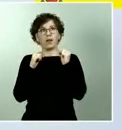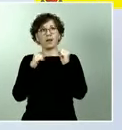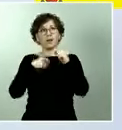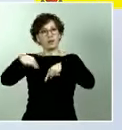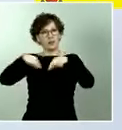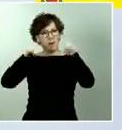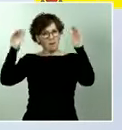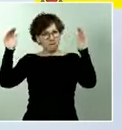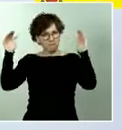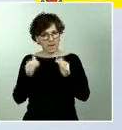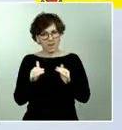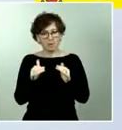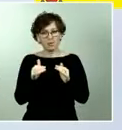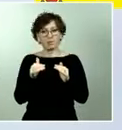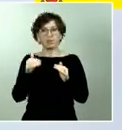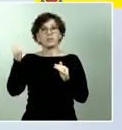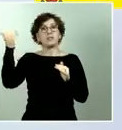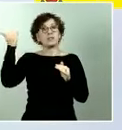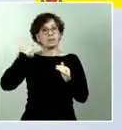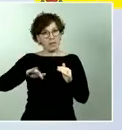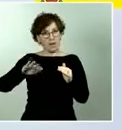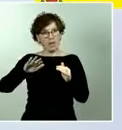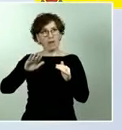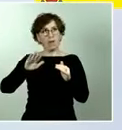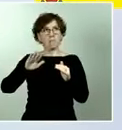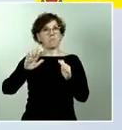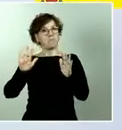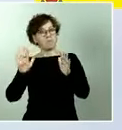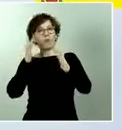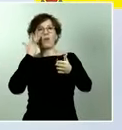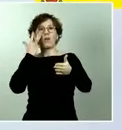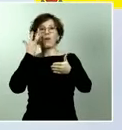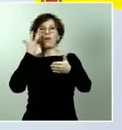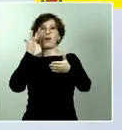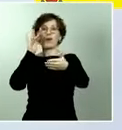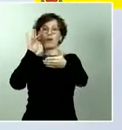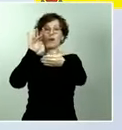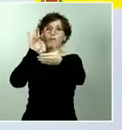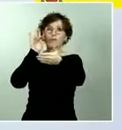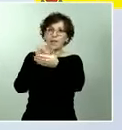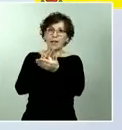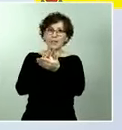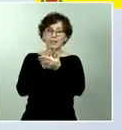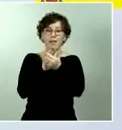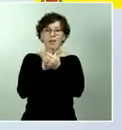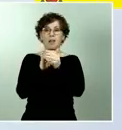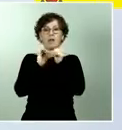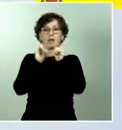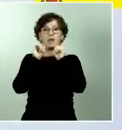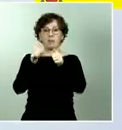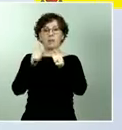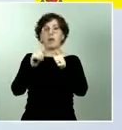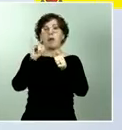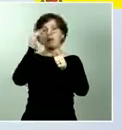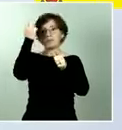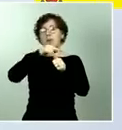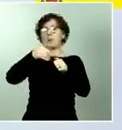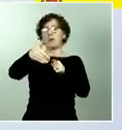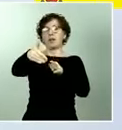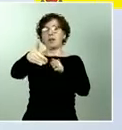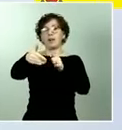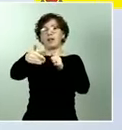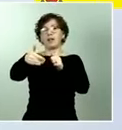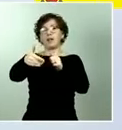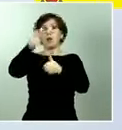concretas de inicio del alivio de tan duras restricciones, facilitando medidas para que los niños